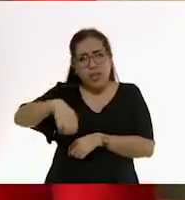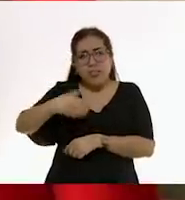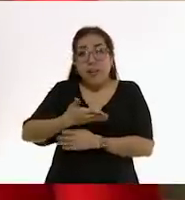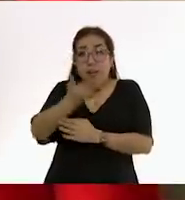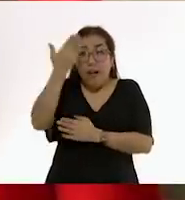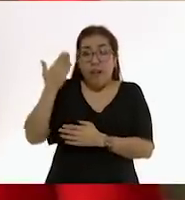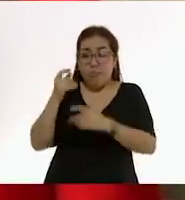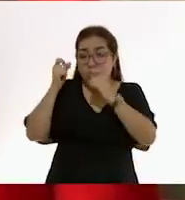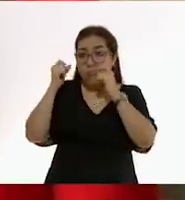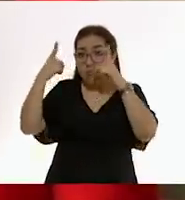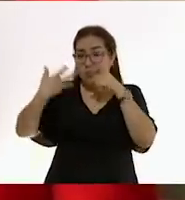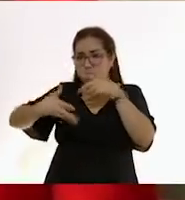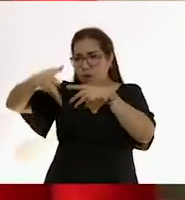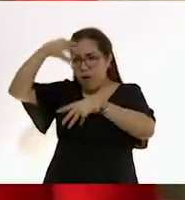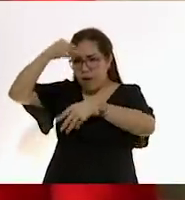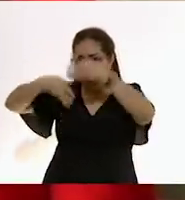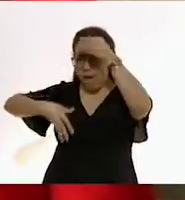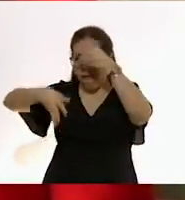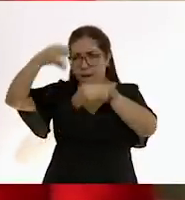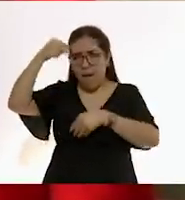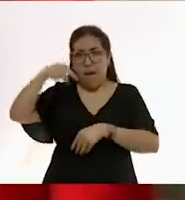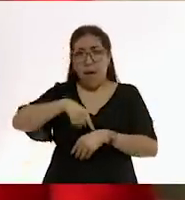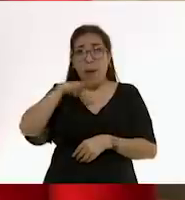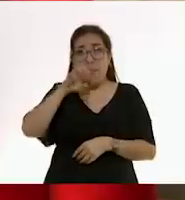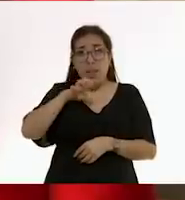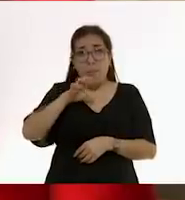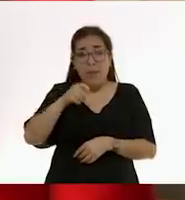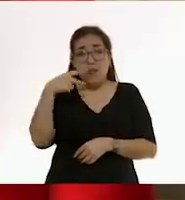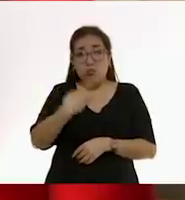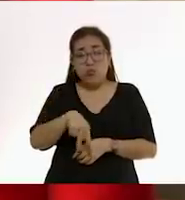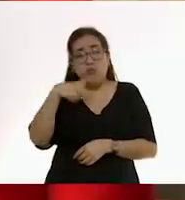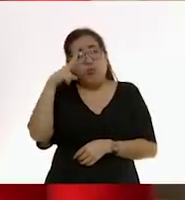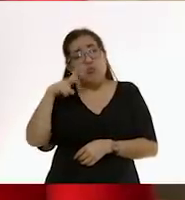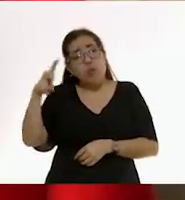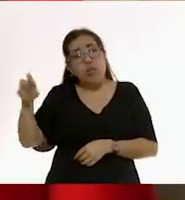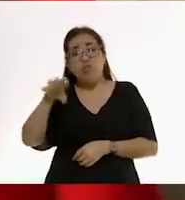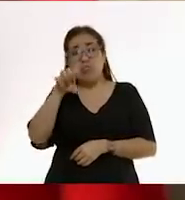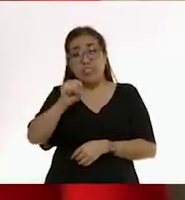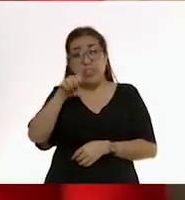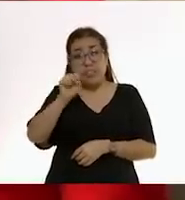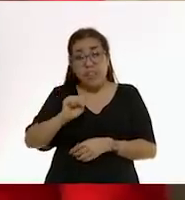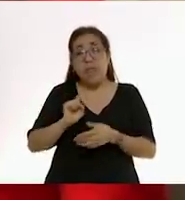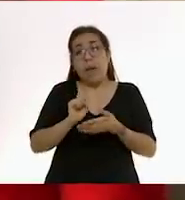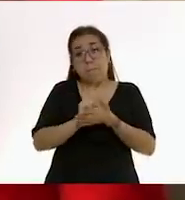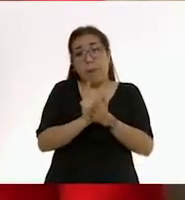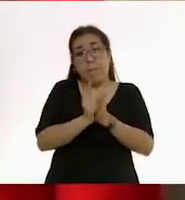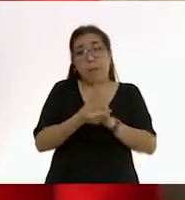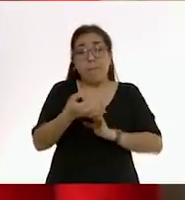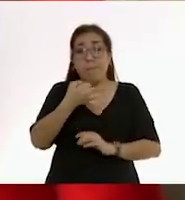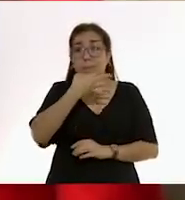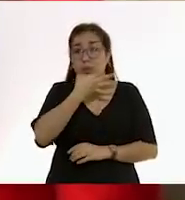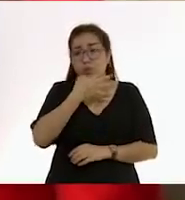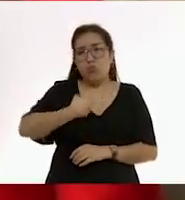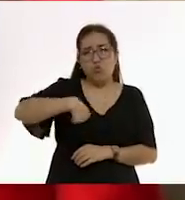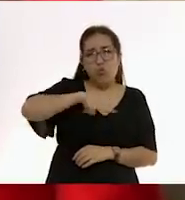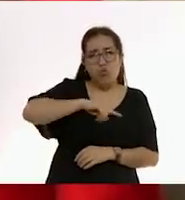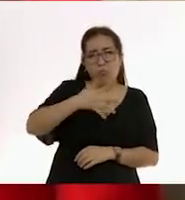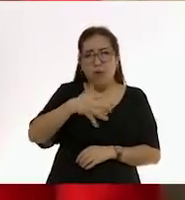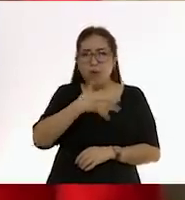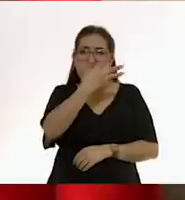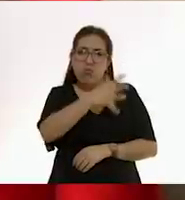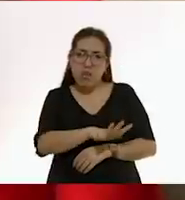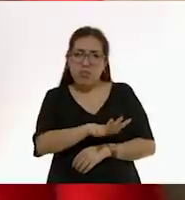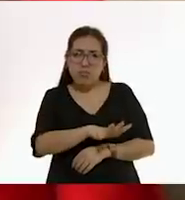Hay tanto que acomodar que el bebé sueña durante 60 minutos, mientras que nuestros sueños duran más o menos como 10.